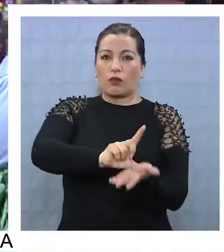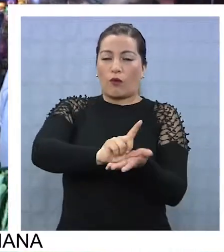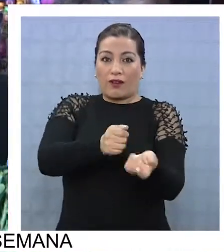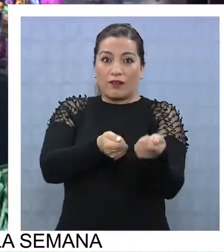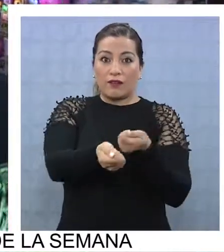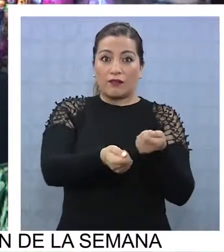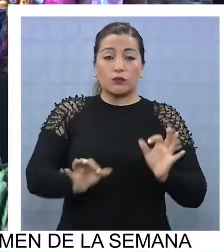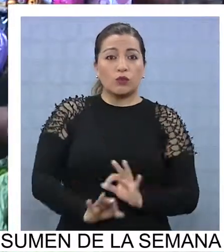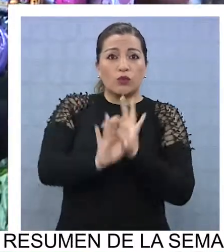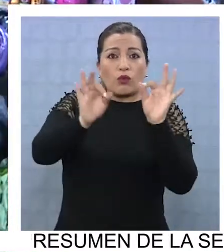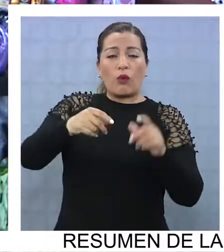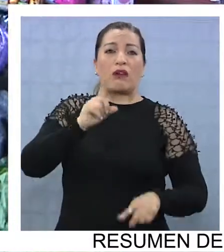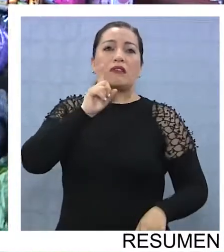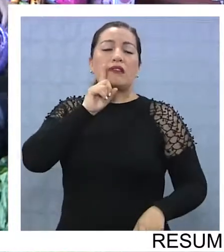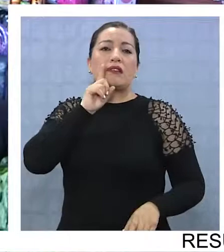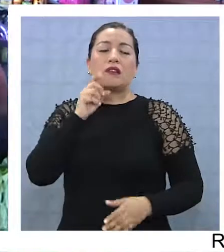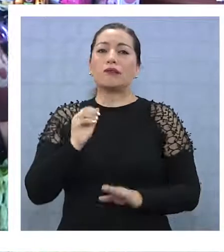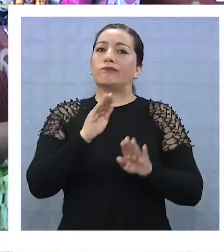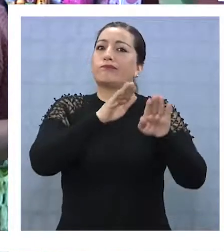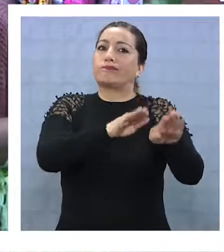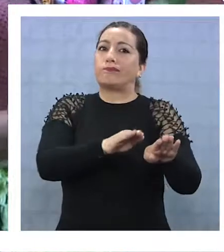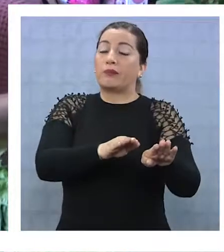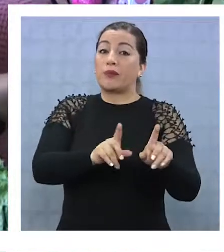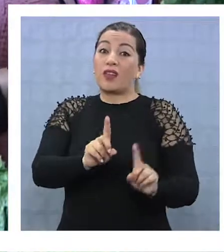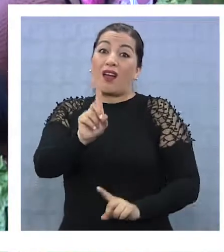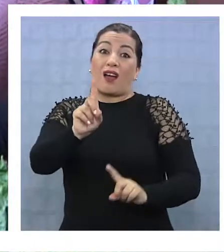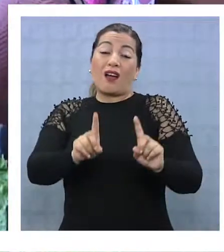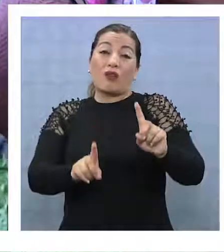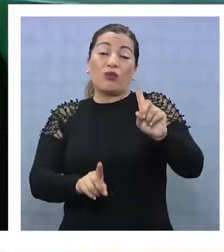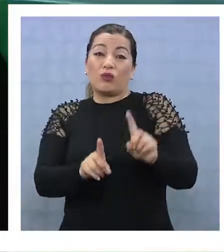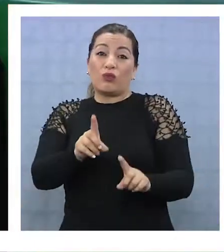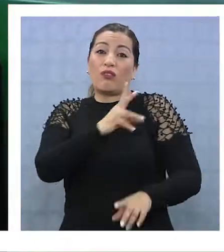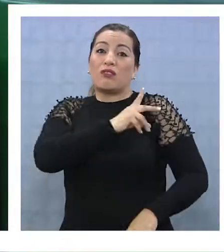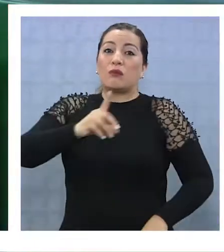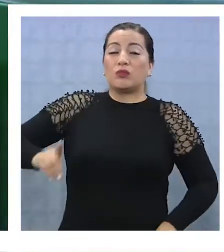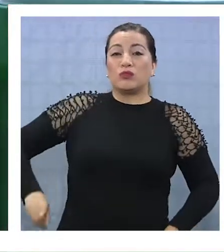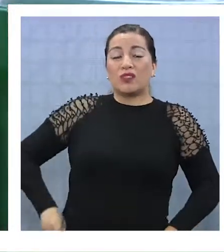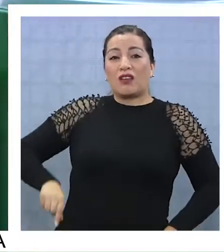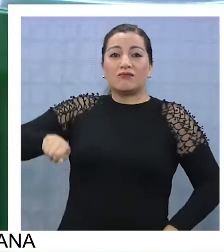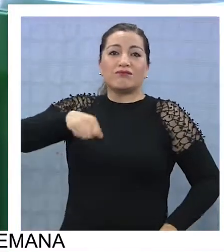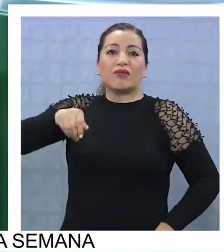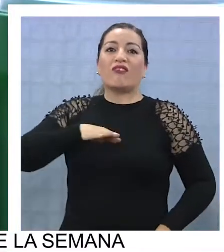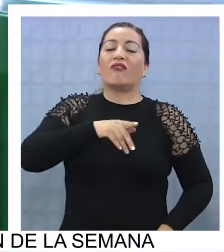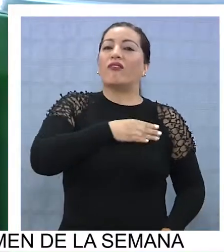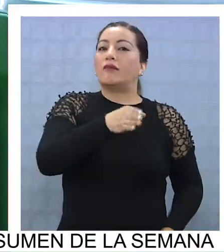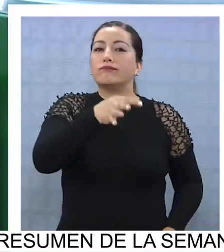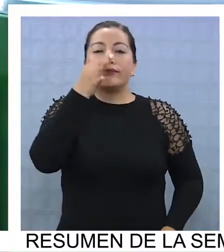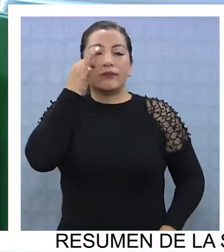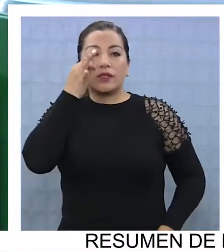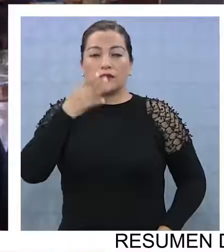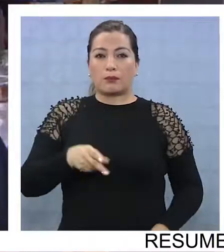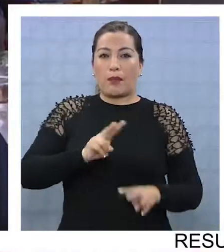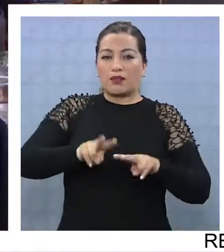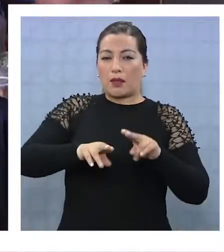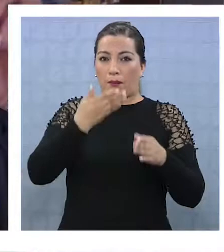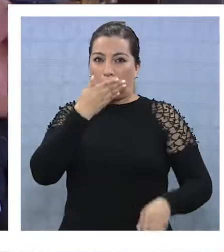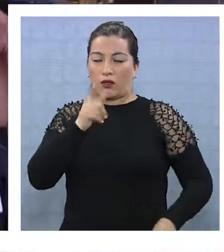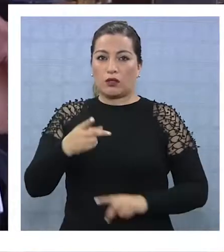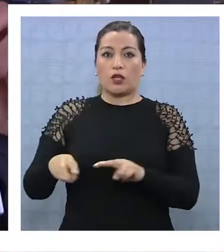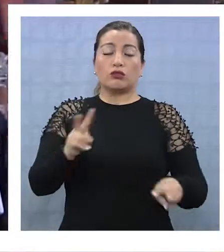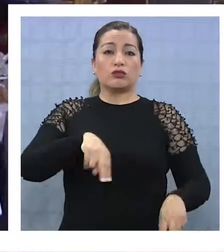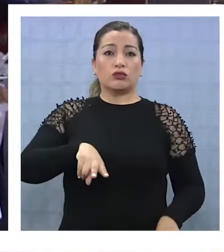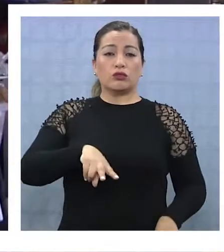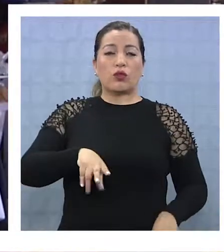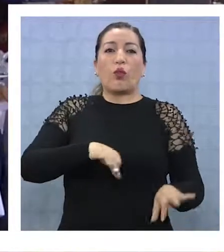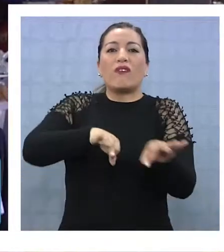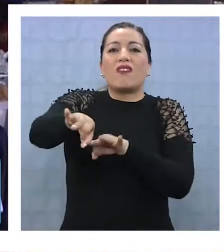propietarios de sus locales, pero nunca han tenido apoyo pese a las visitas de parlamentarios para modernizarse. Ahora estamos luchando